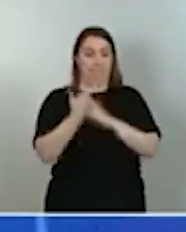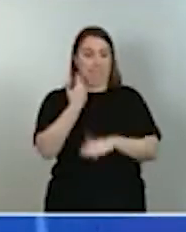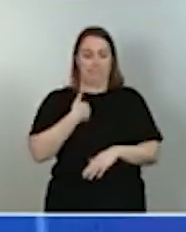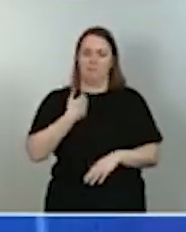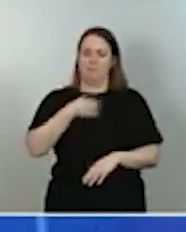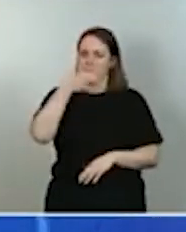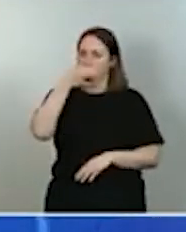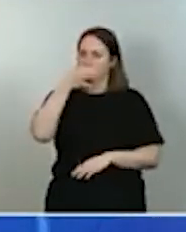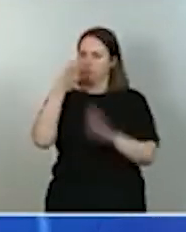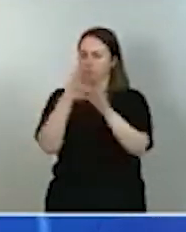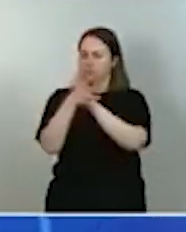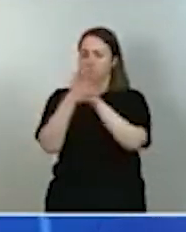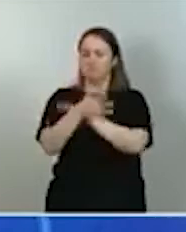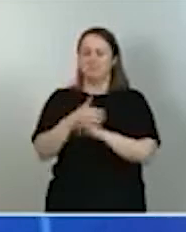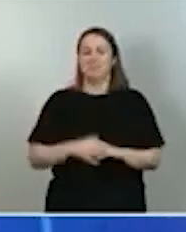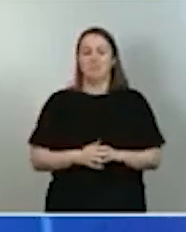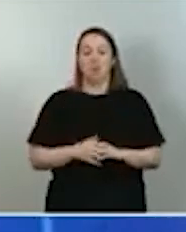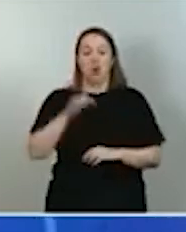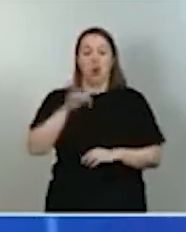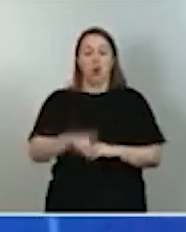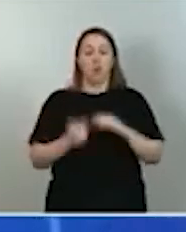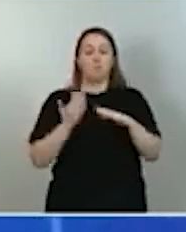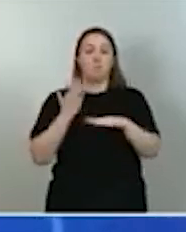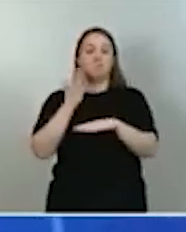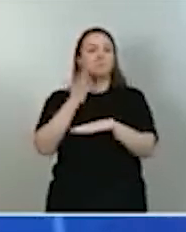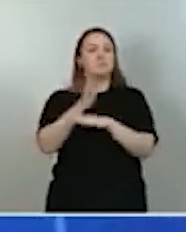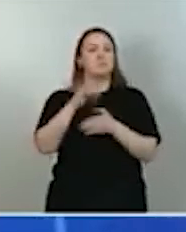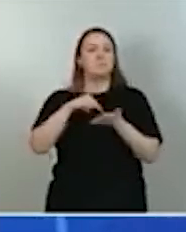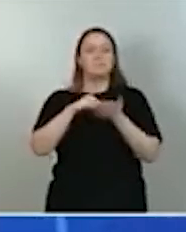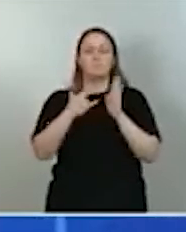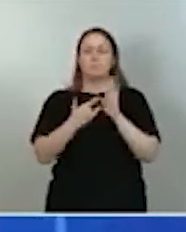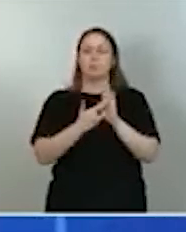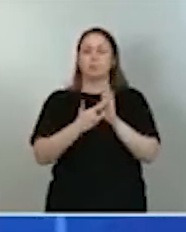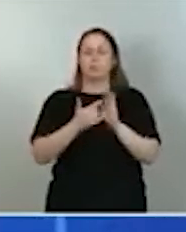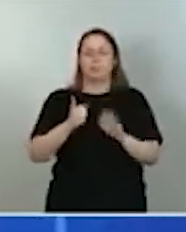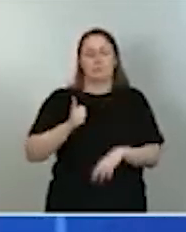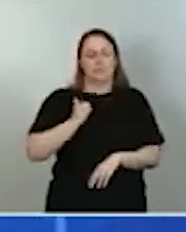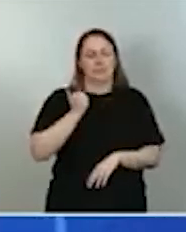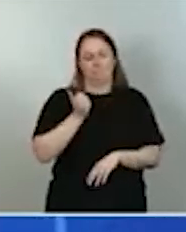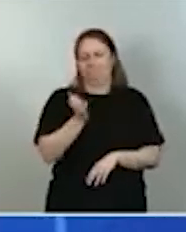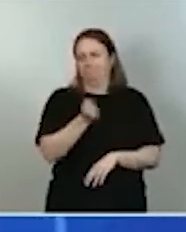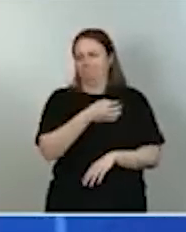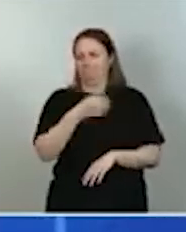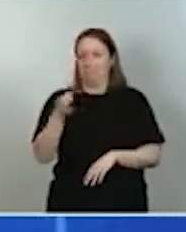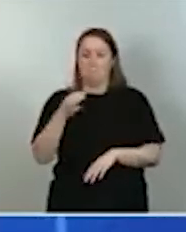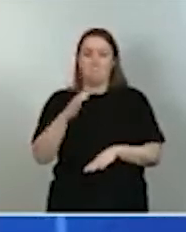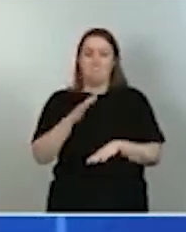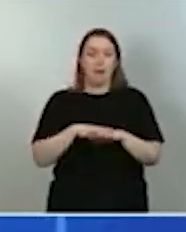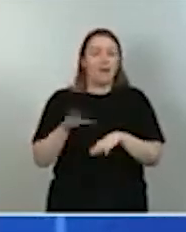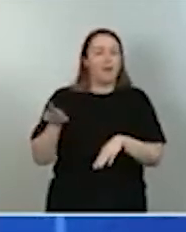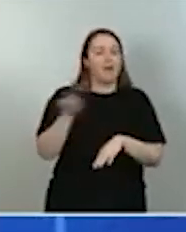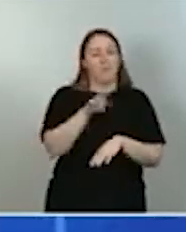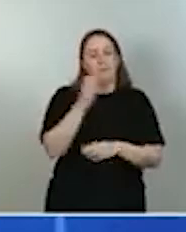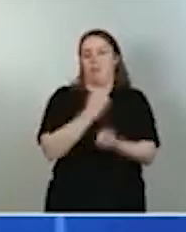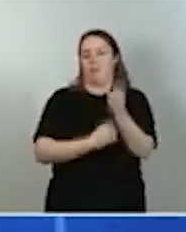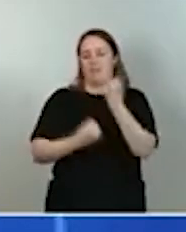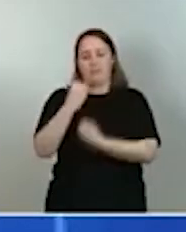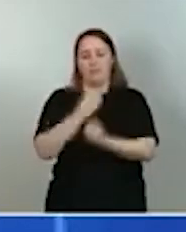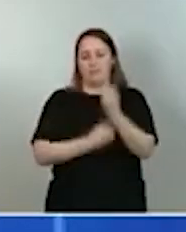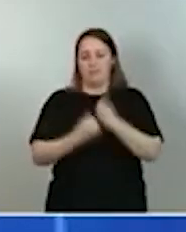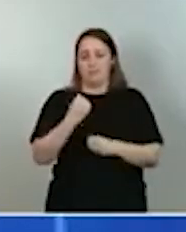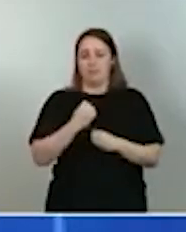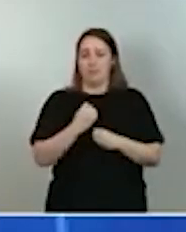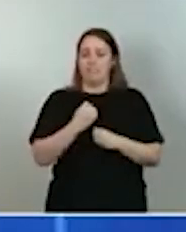plan que hoy se presenta es una oportunidad extraordinaria para impulsar la recuperación económica y abordar un proceso de